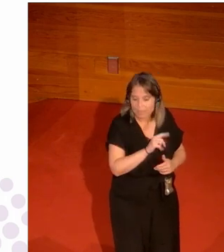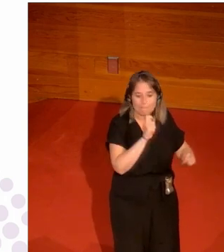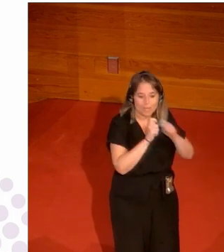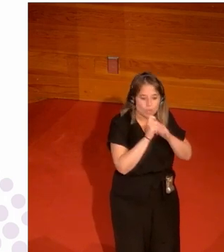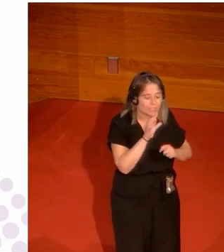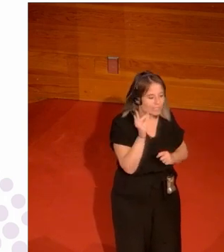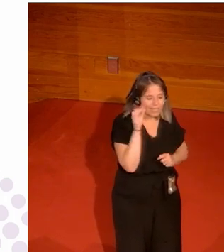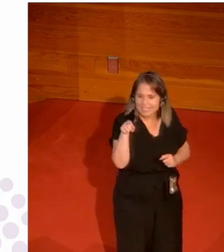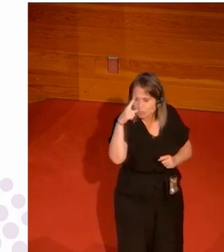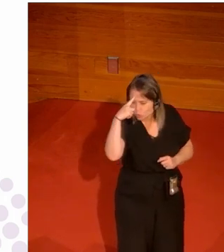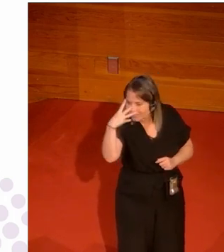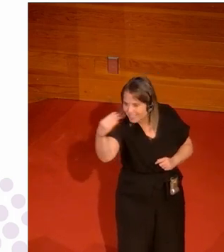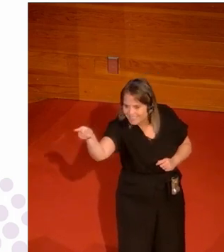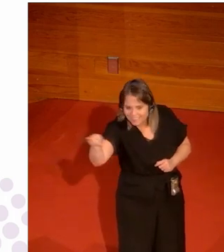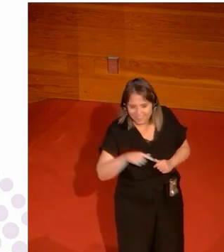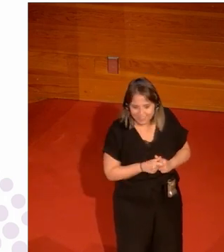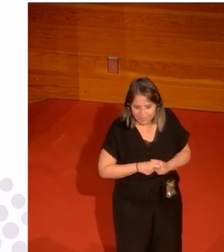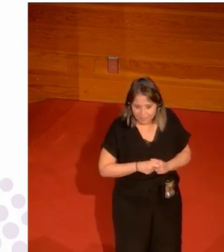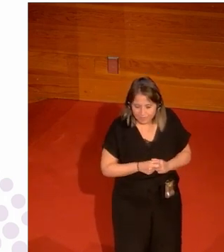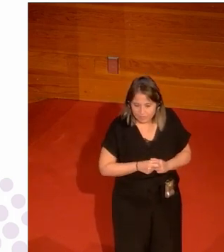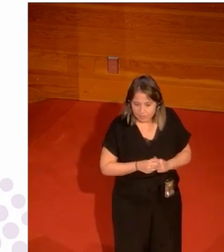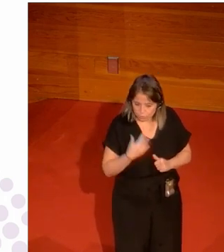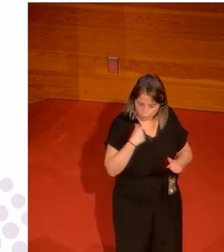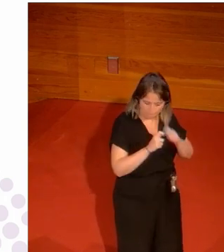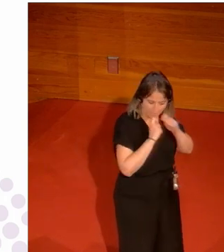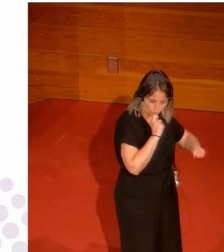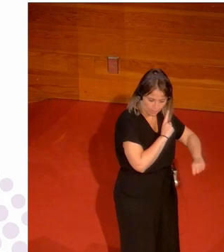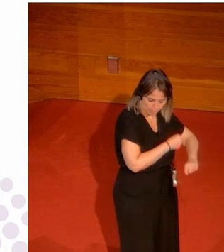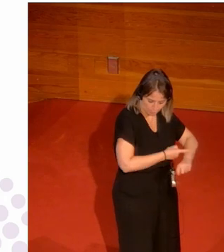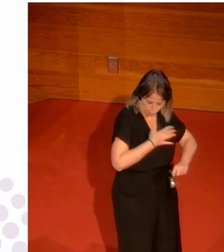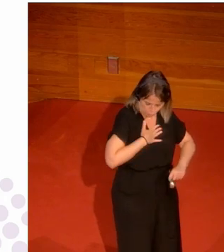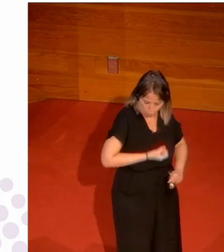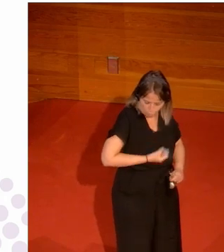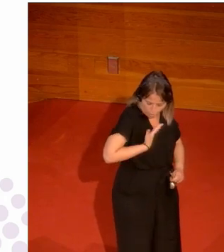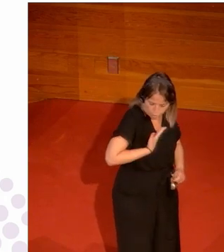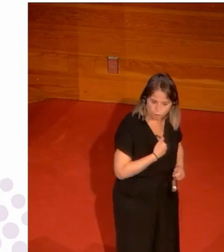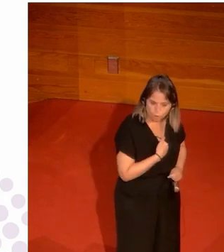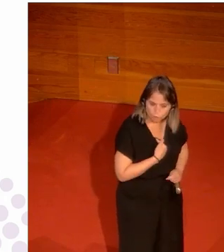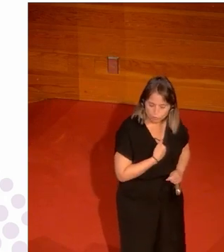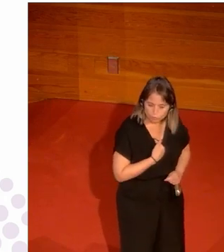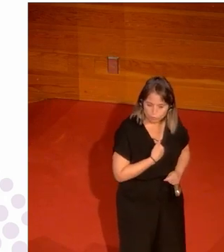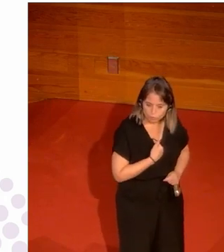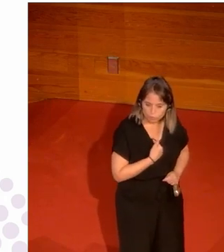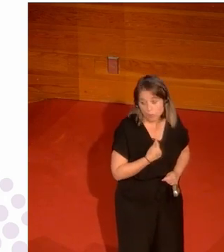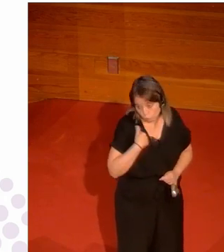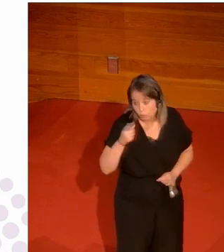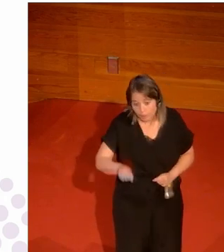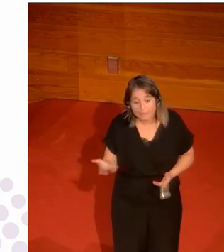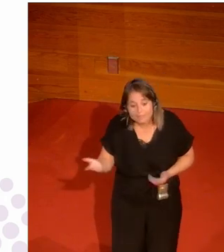y no entendían y yo decía pero bueno a ti te gusta ser periodista deportivo por vocación empate a uno a mí también